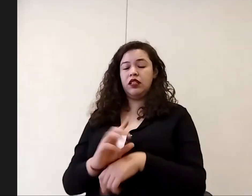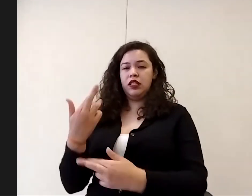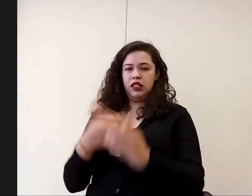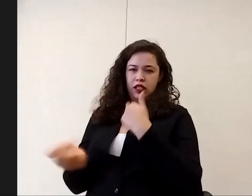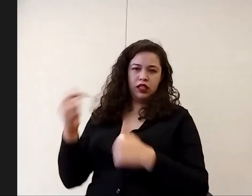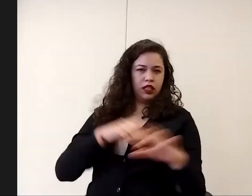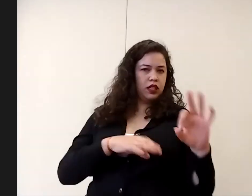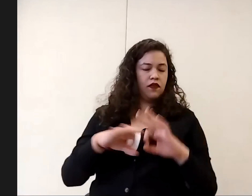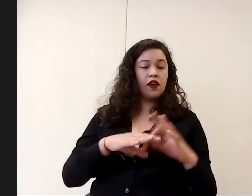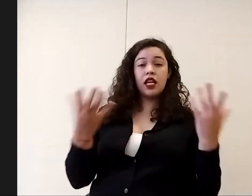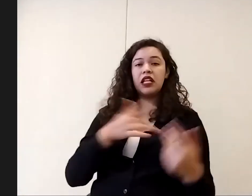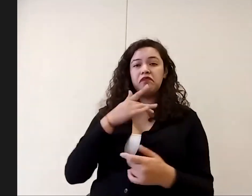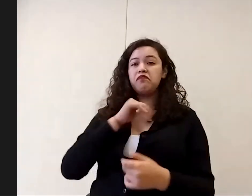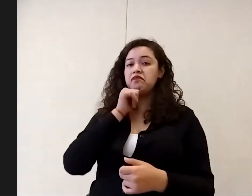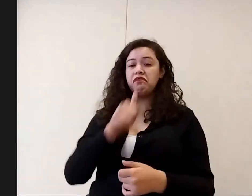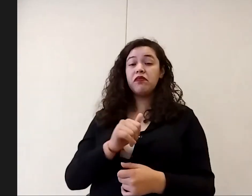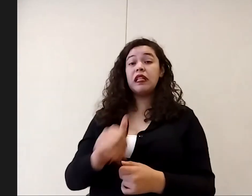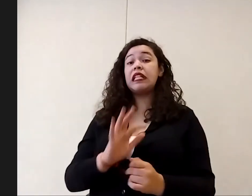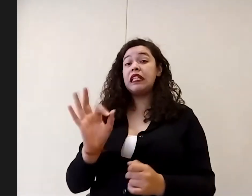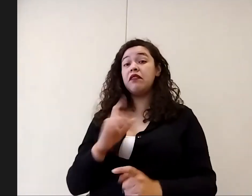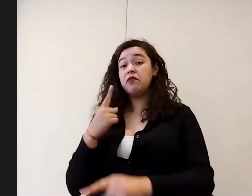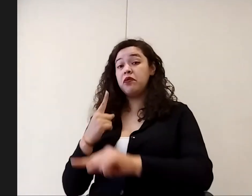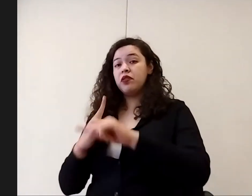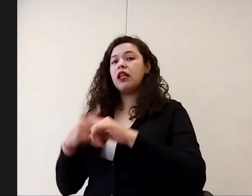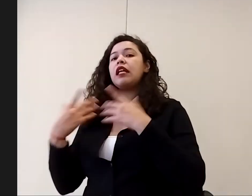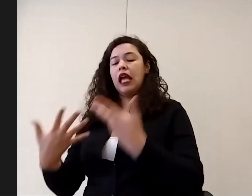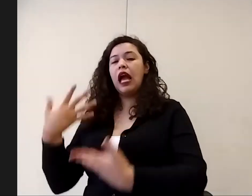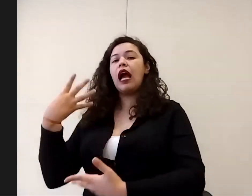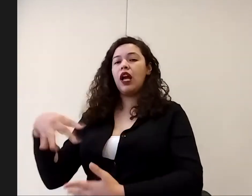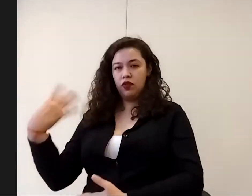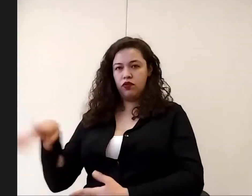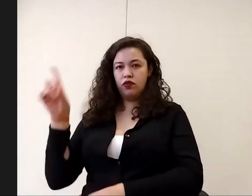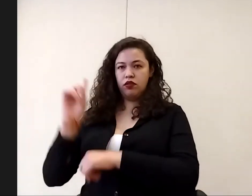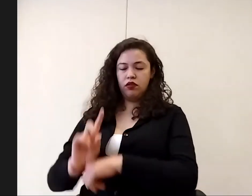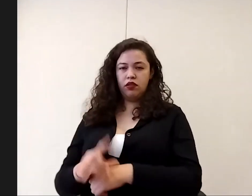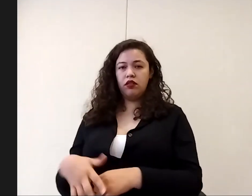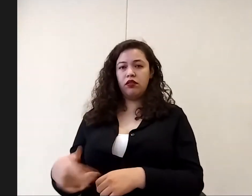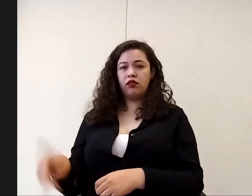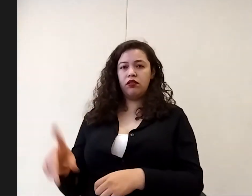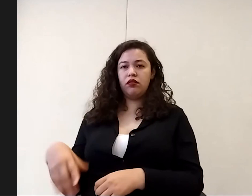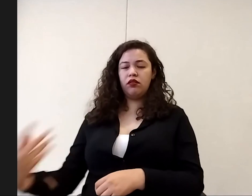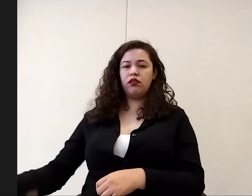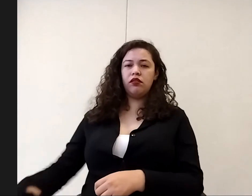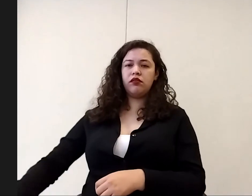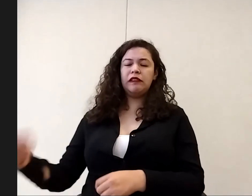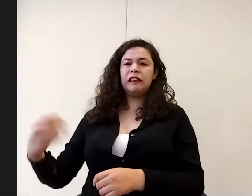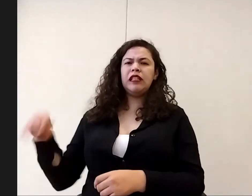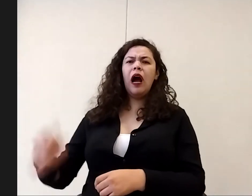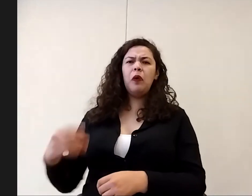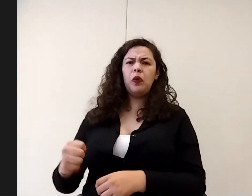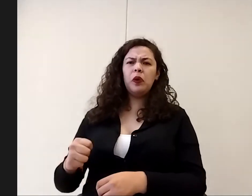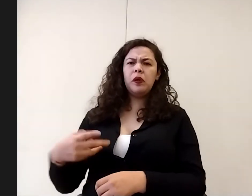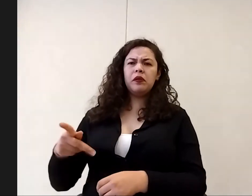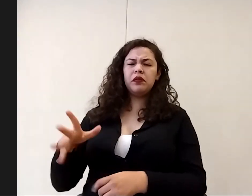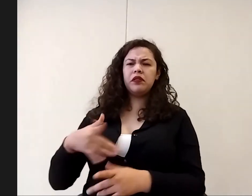si ya no tenían síntomas y si era positiva pues si ya se quedaban los 14 días pero ahorita sí me llamó la atención un poquito me